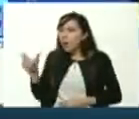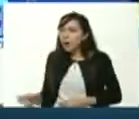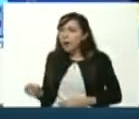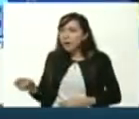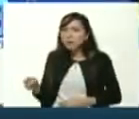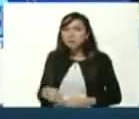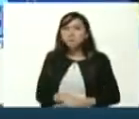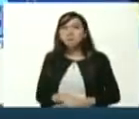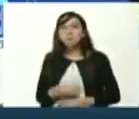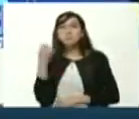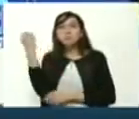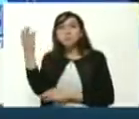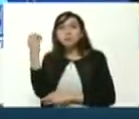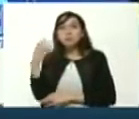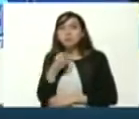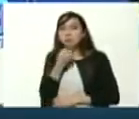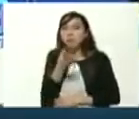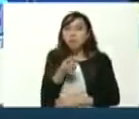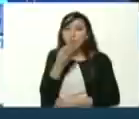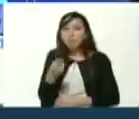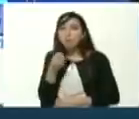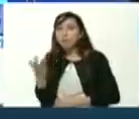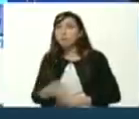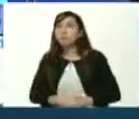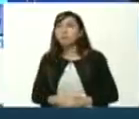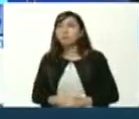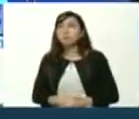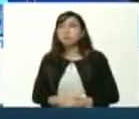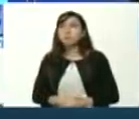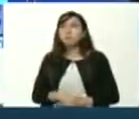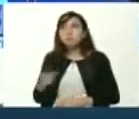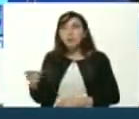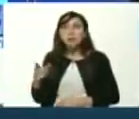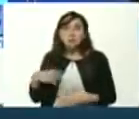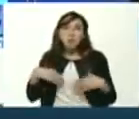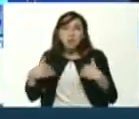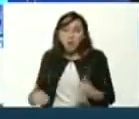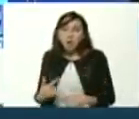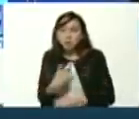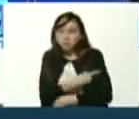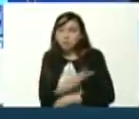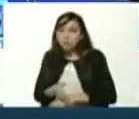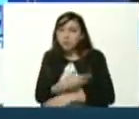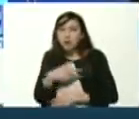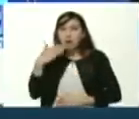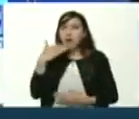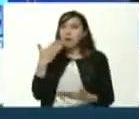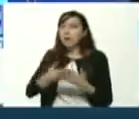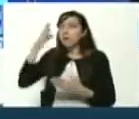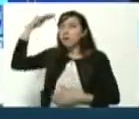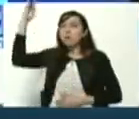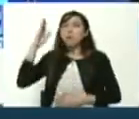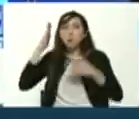en la resolve Trumpy está totalmente sano gracias a Dios y a la Virgen